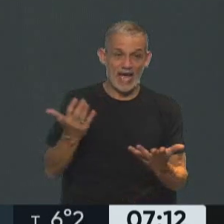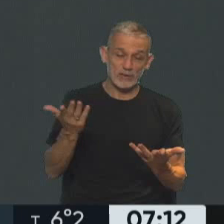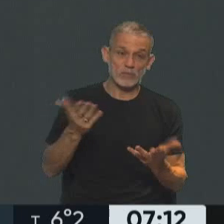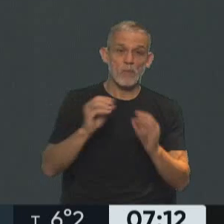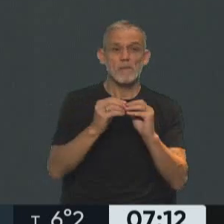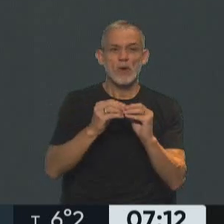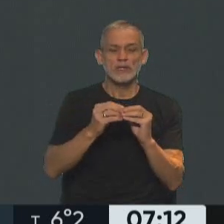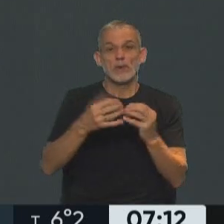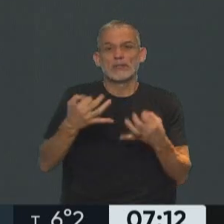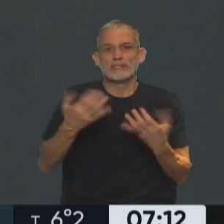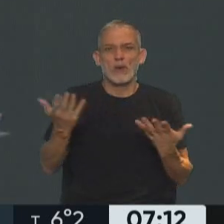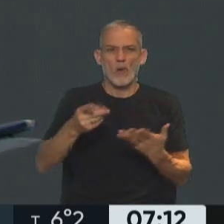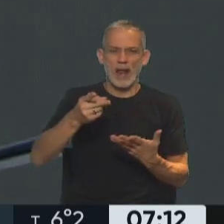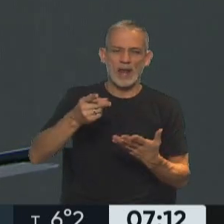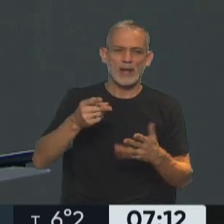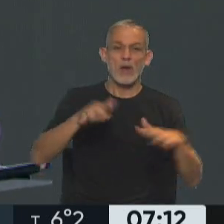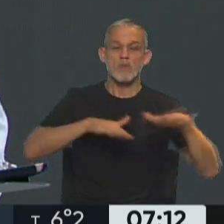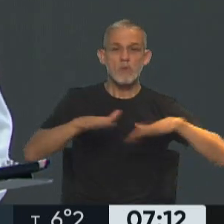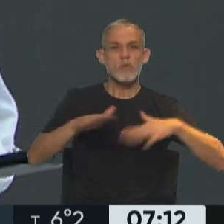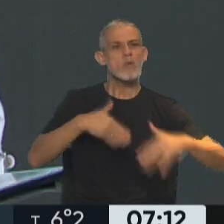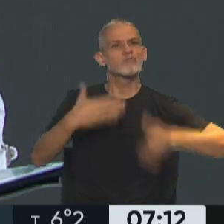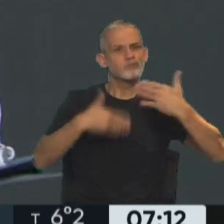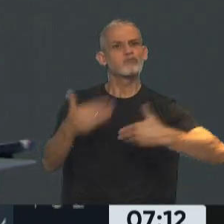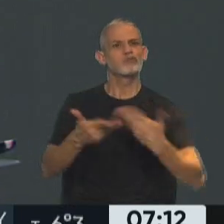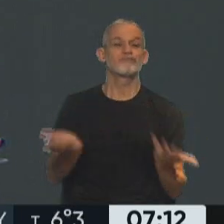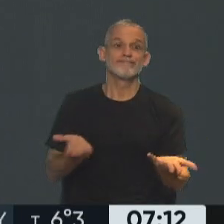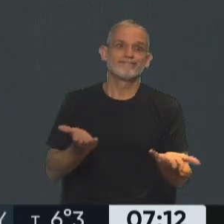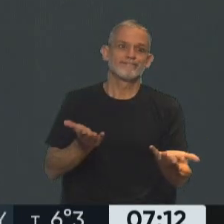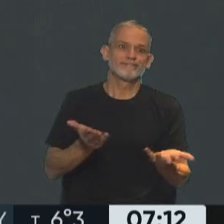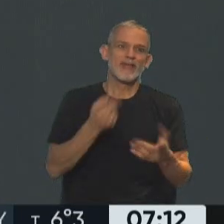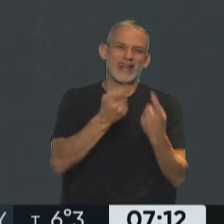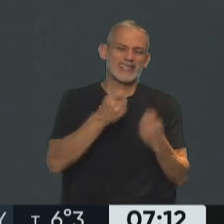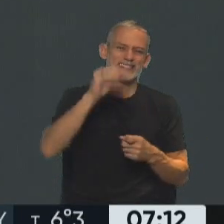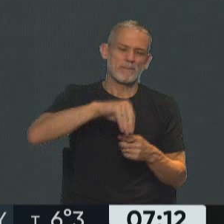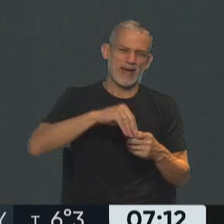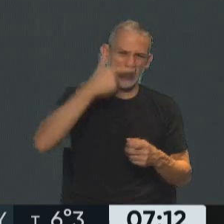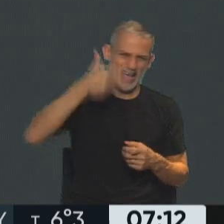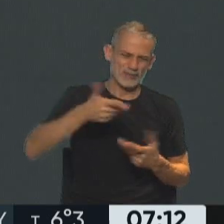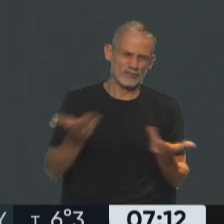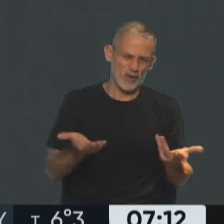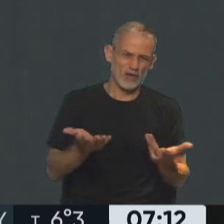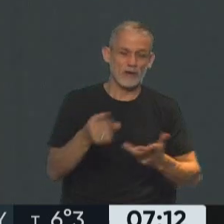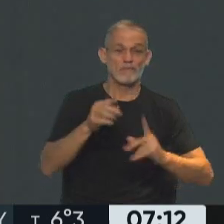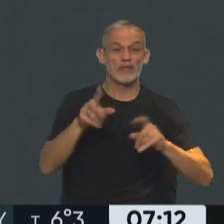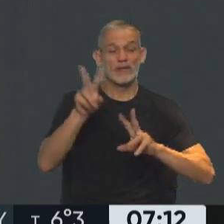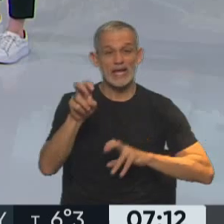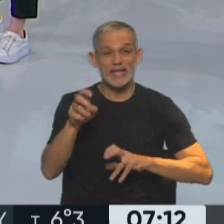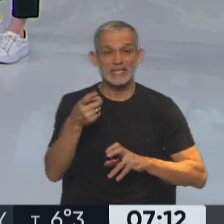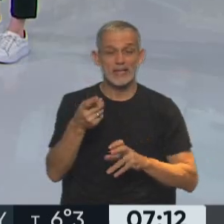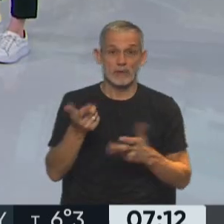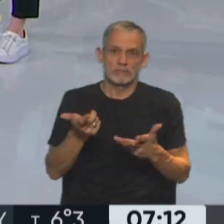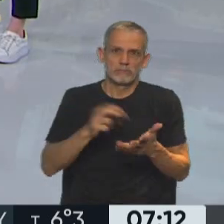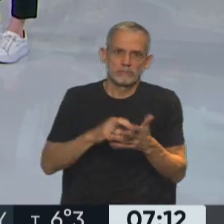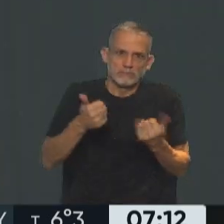motivo, entre comillas, que es mayor actividad económica, y eso también demanda mayor gasoil, después hay un tema relacionado... Debería ser una buena